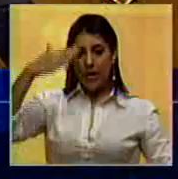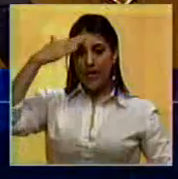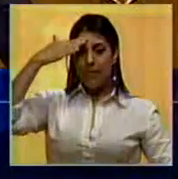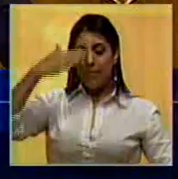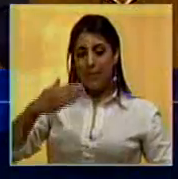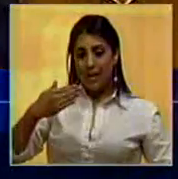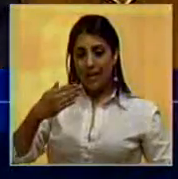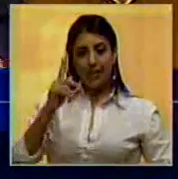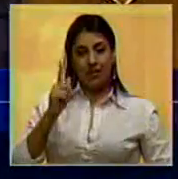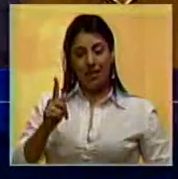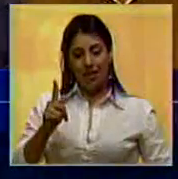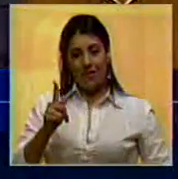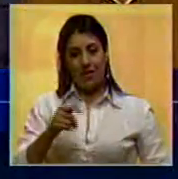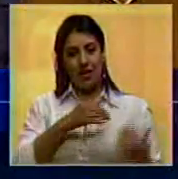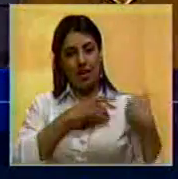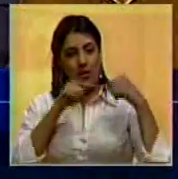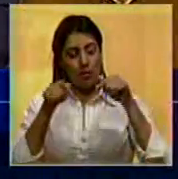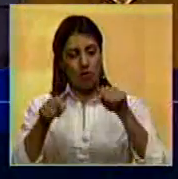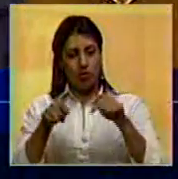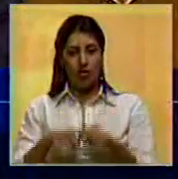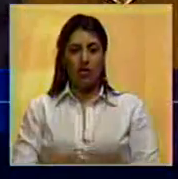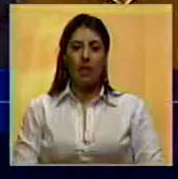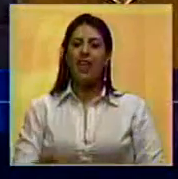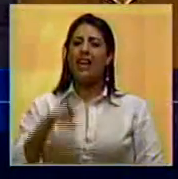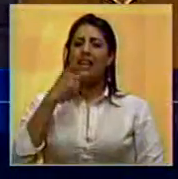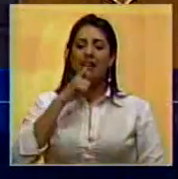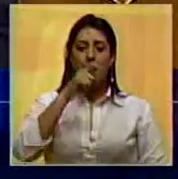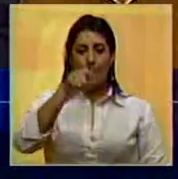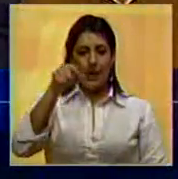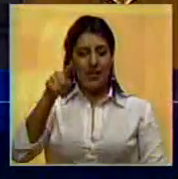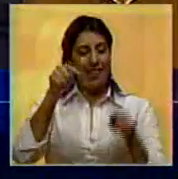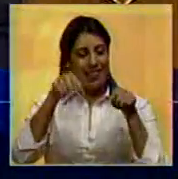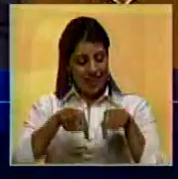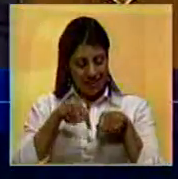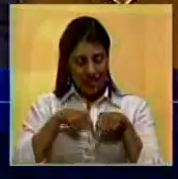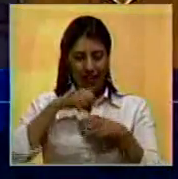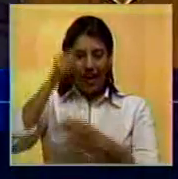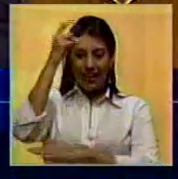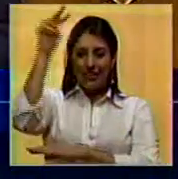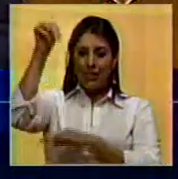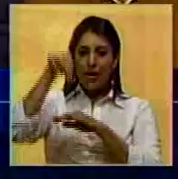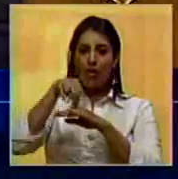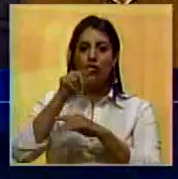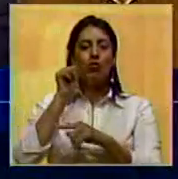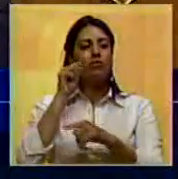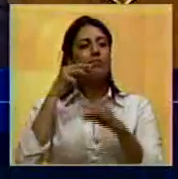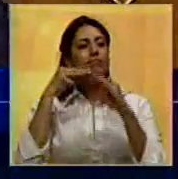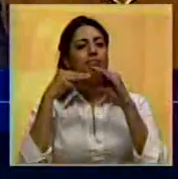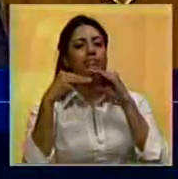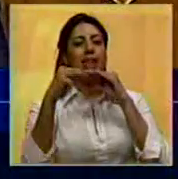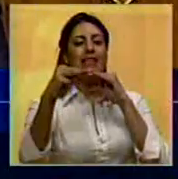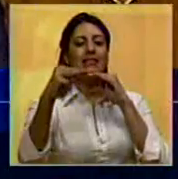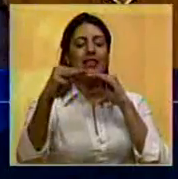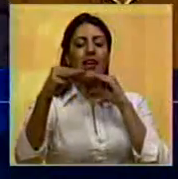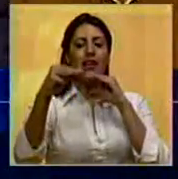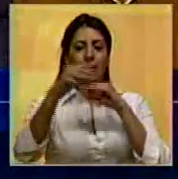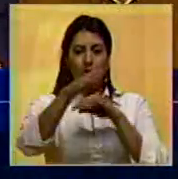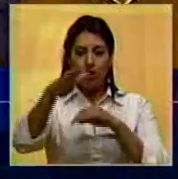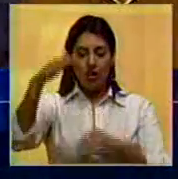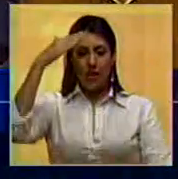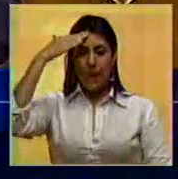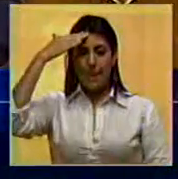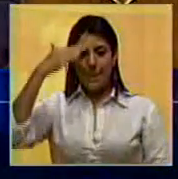miembros de la fuerza armada a quienes debemos desde aquí enviar un mensaje